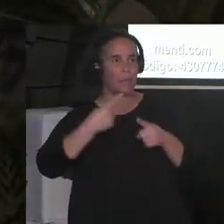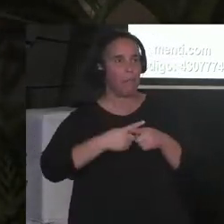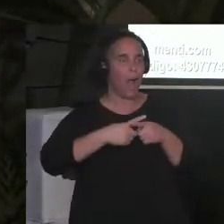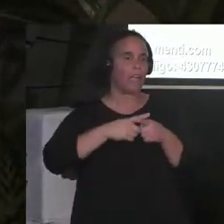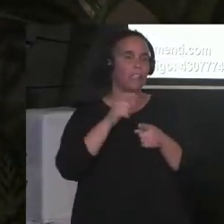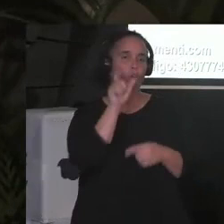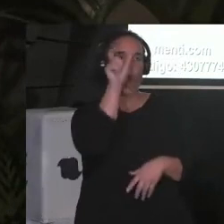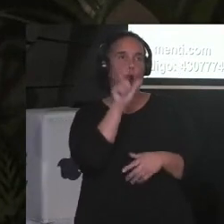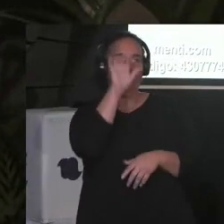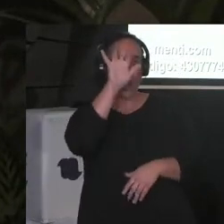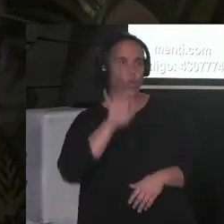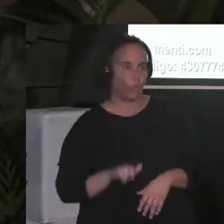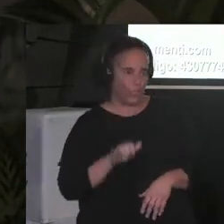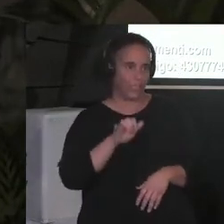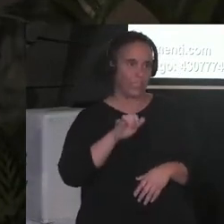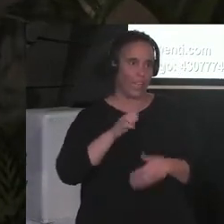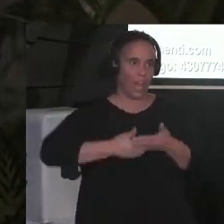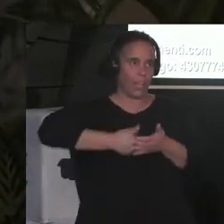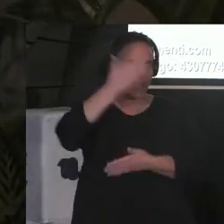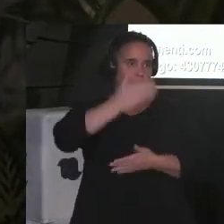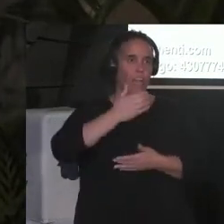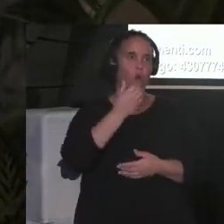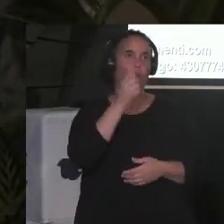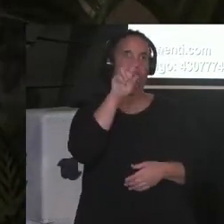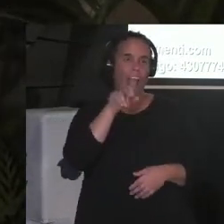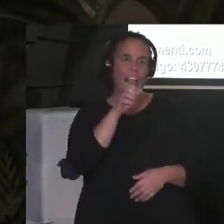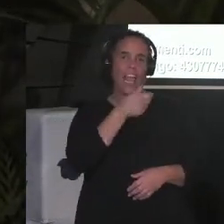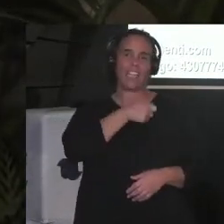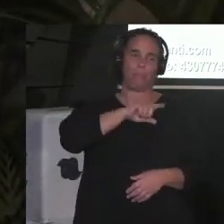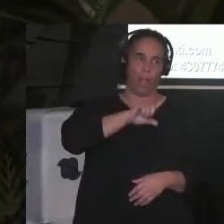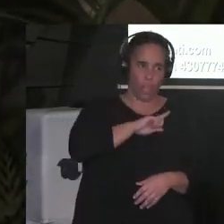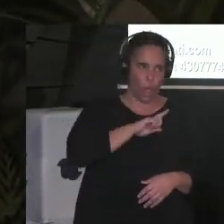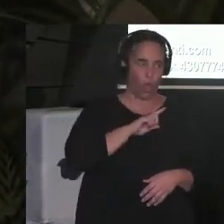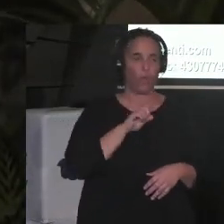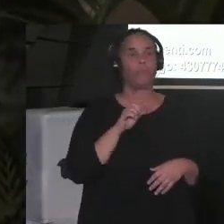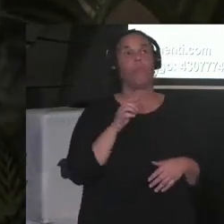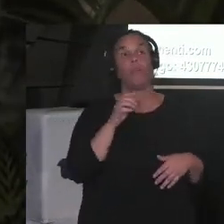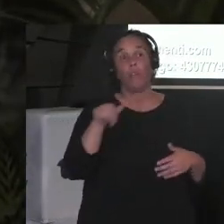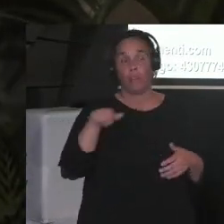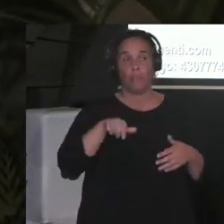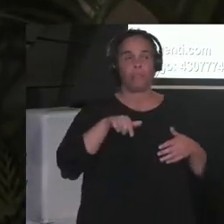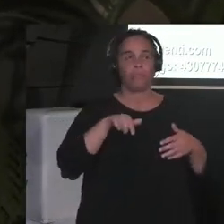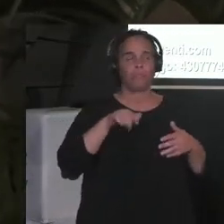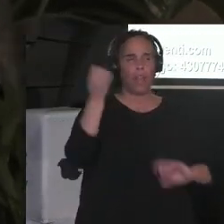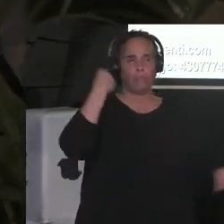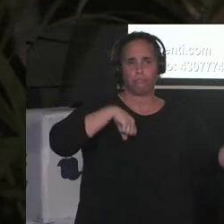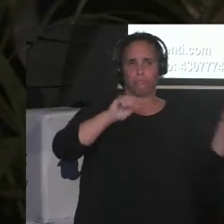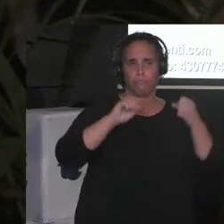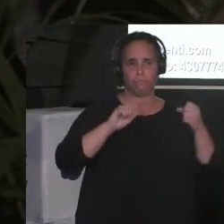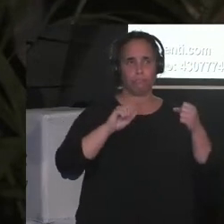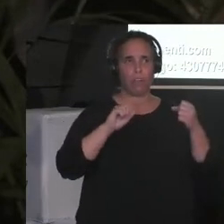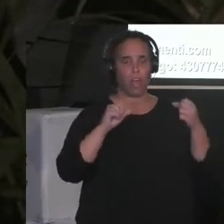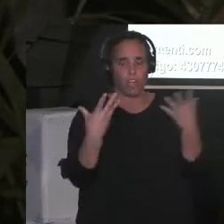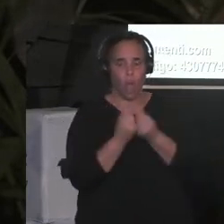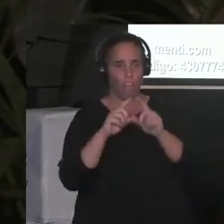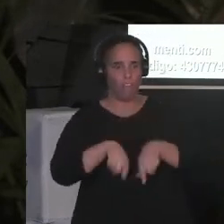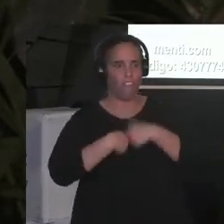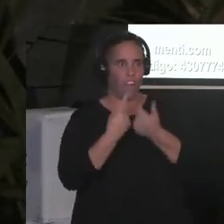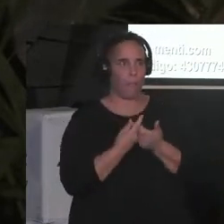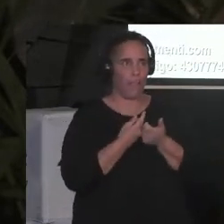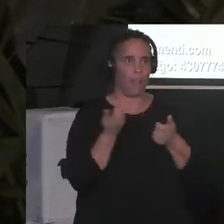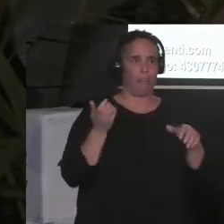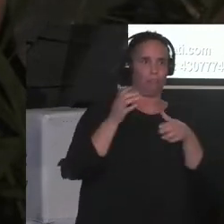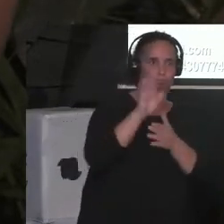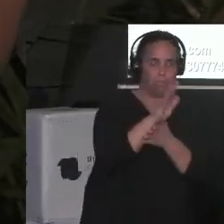Hoy escribe una columna para público.es. Es creadora de varias performances que ha puesto en escena junto a su familia y recientemente